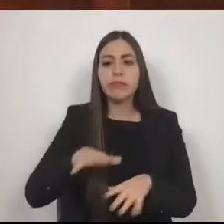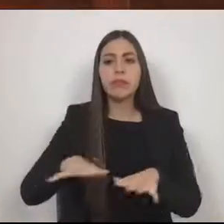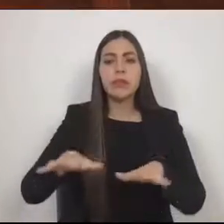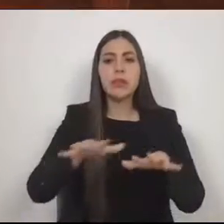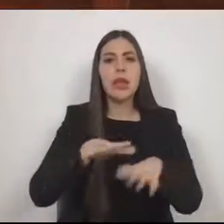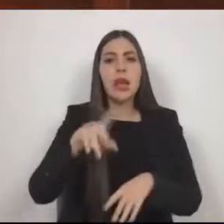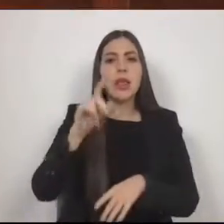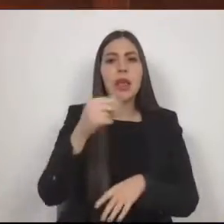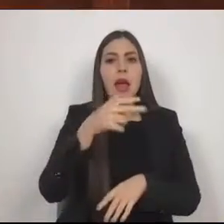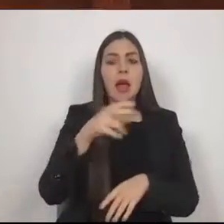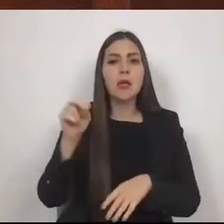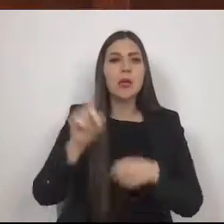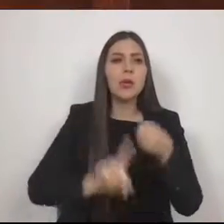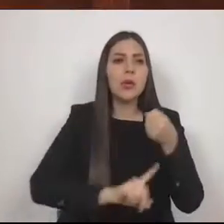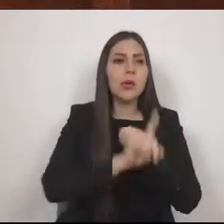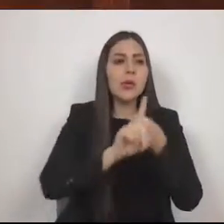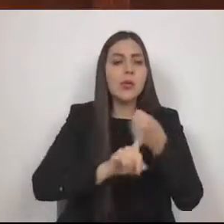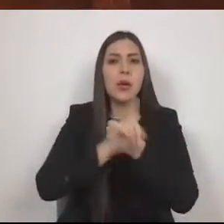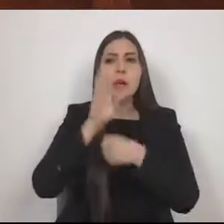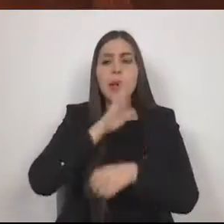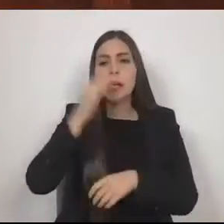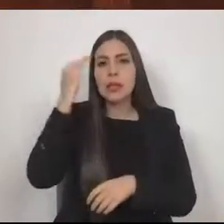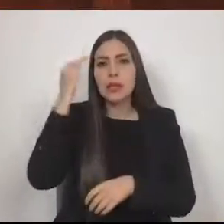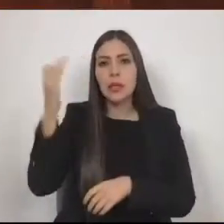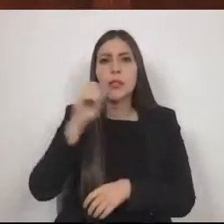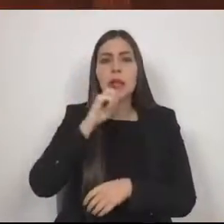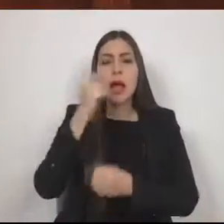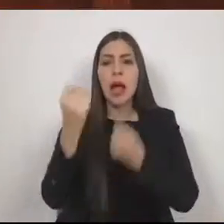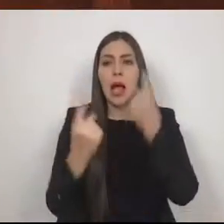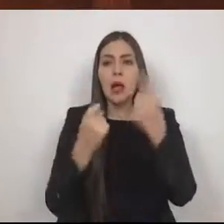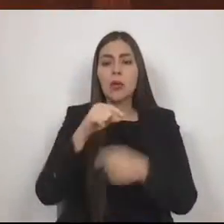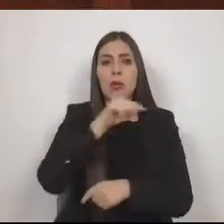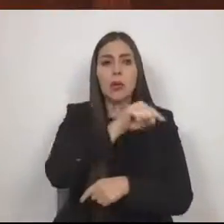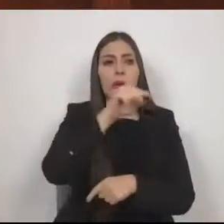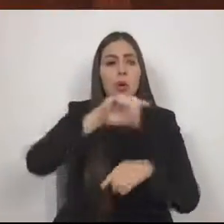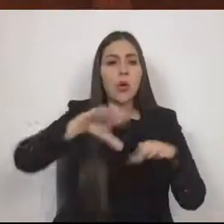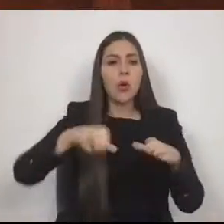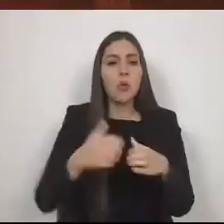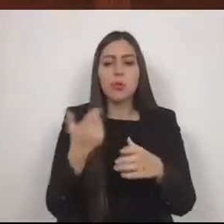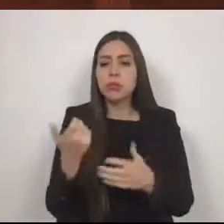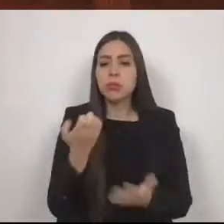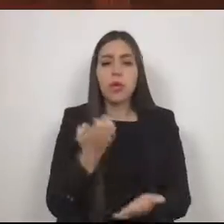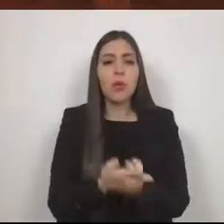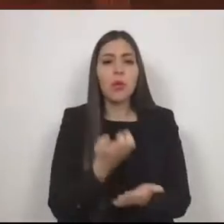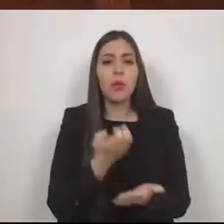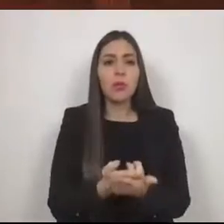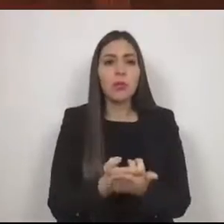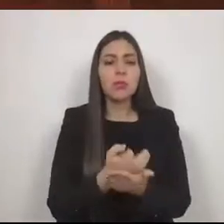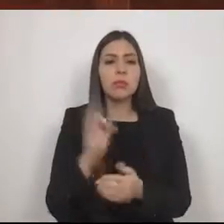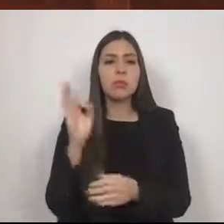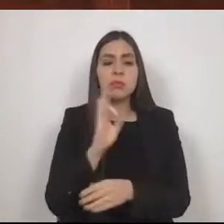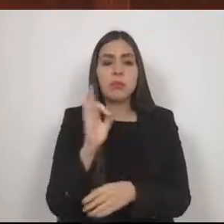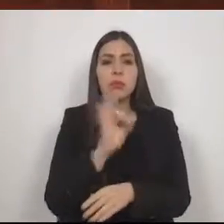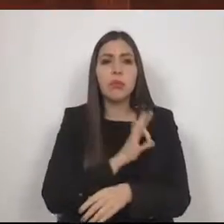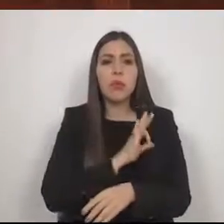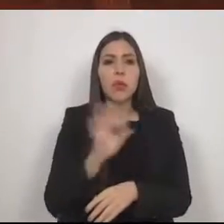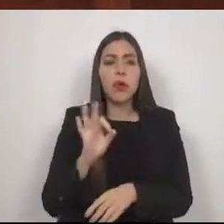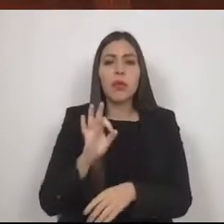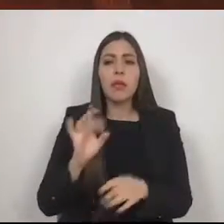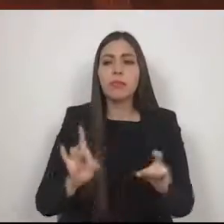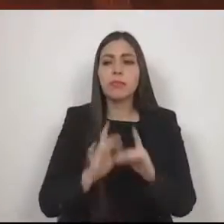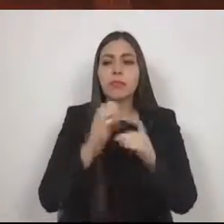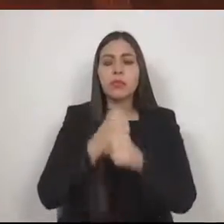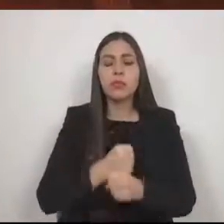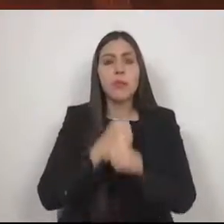en aquellas comunidades que por sus condiciones socioeconómicas puedan resultar más vulnerables,